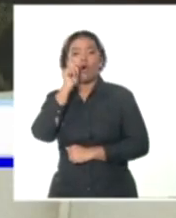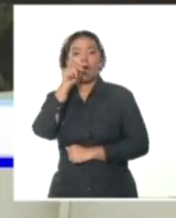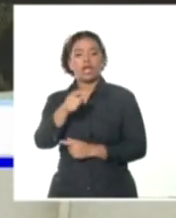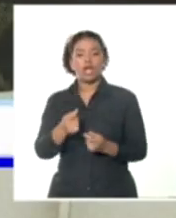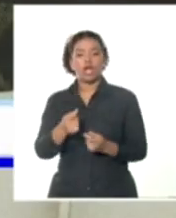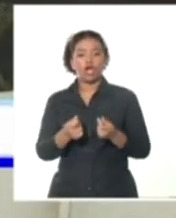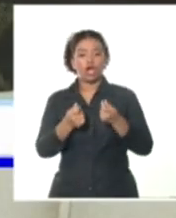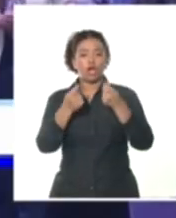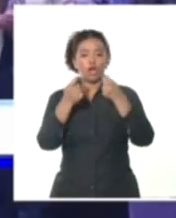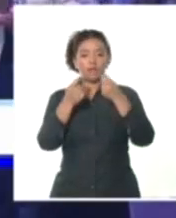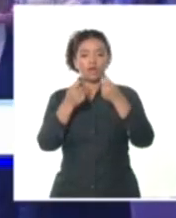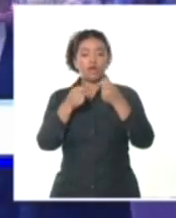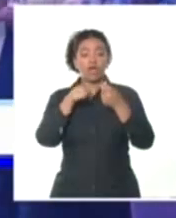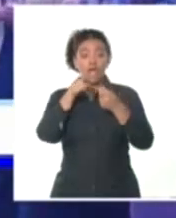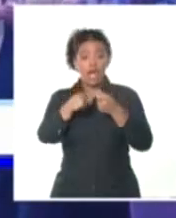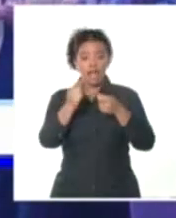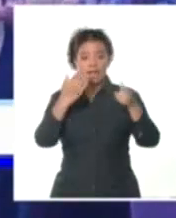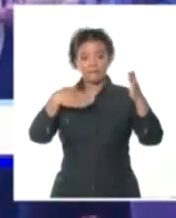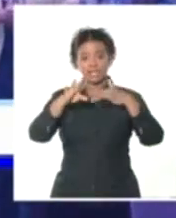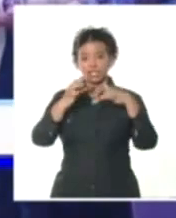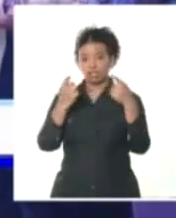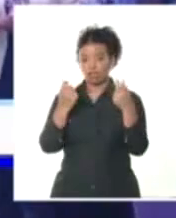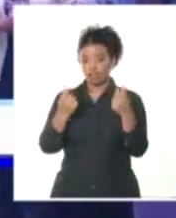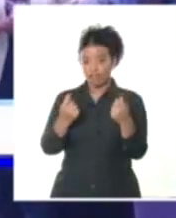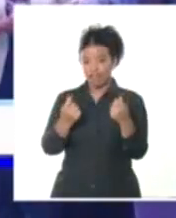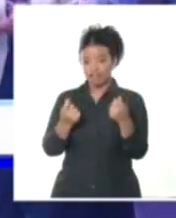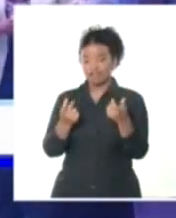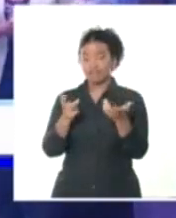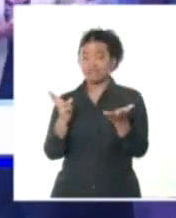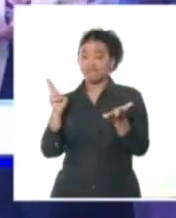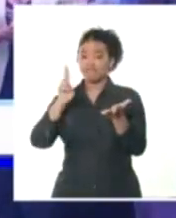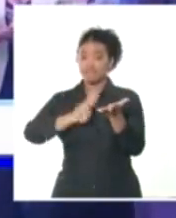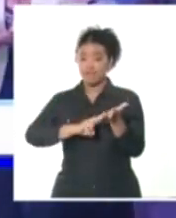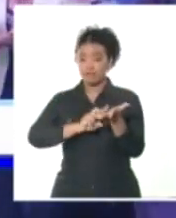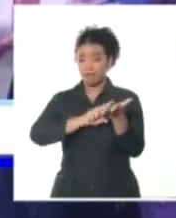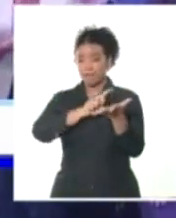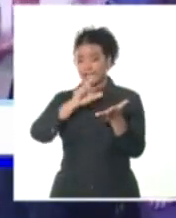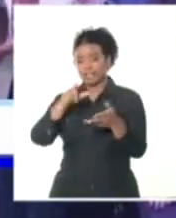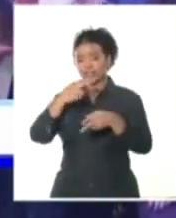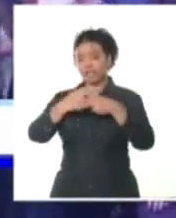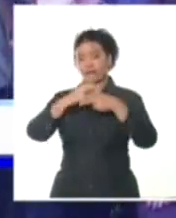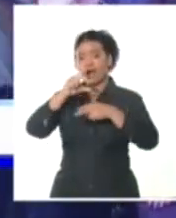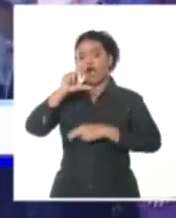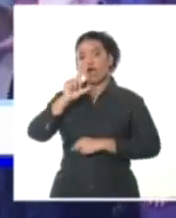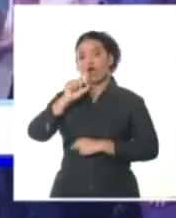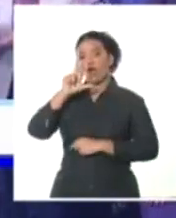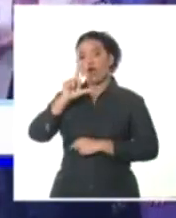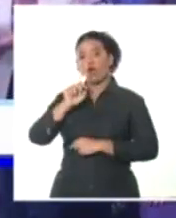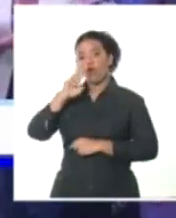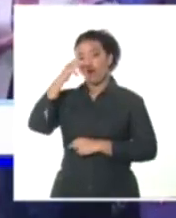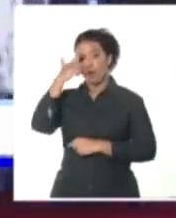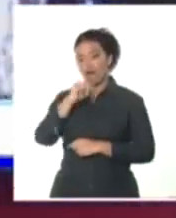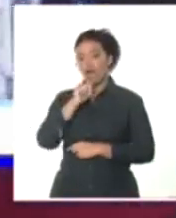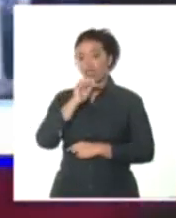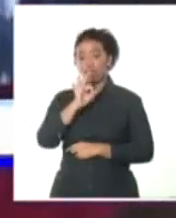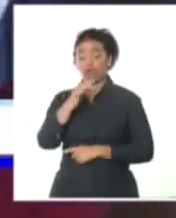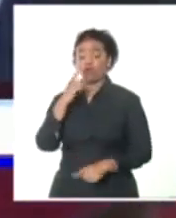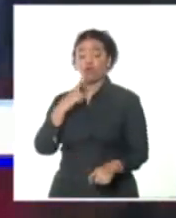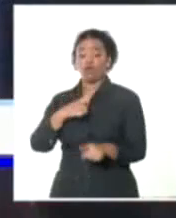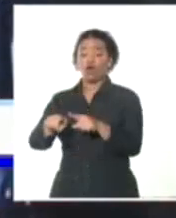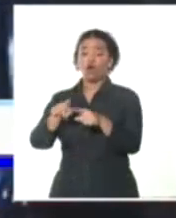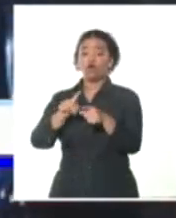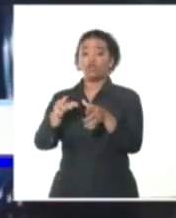Peña, un exministro de Finanzas, miembro del gobernante Partido Colorado. Efraín Alegre, procedente del Partido Liberal,